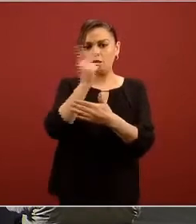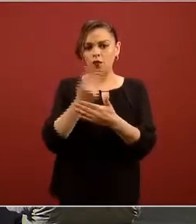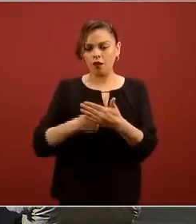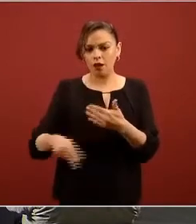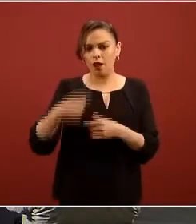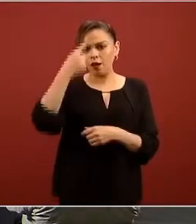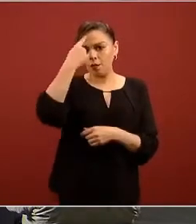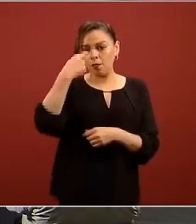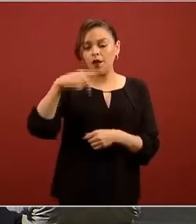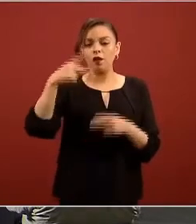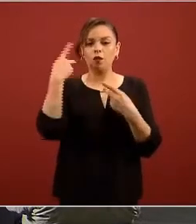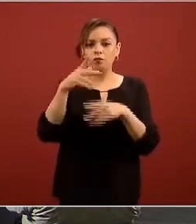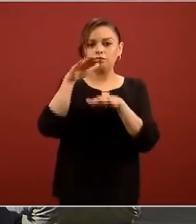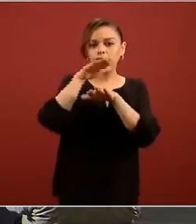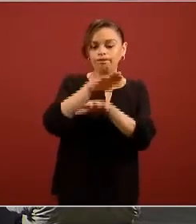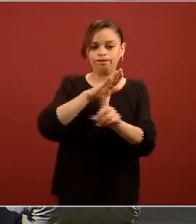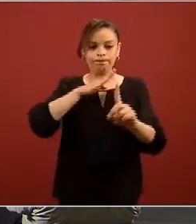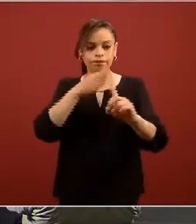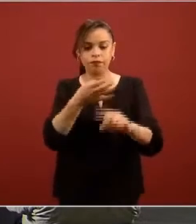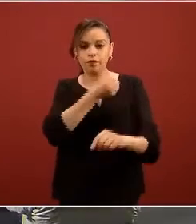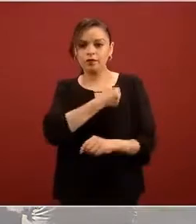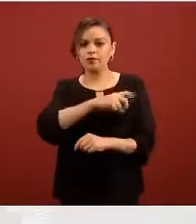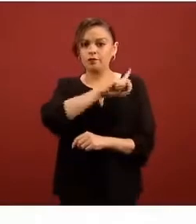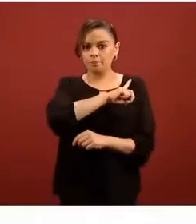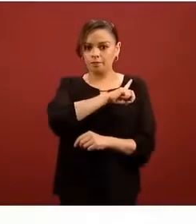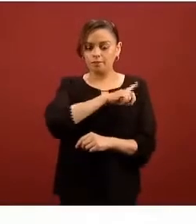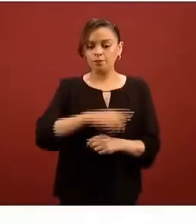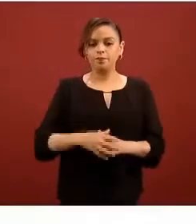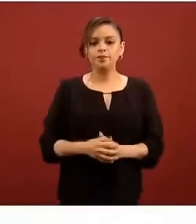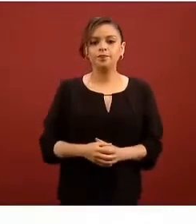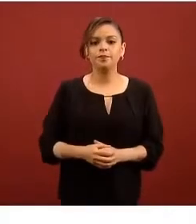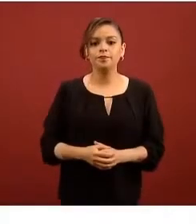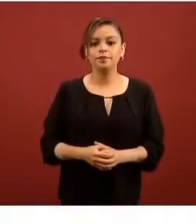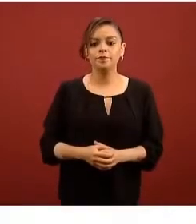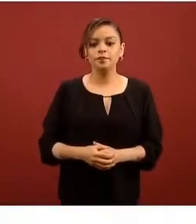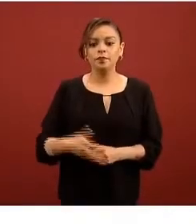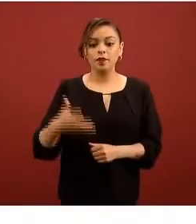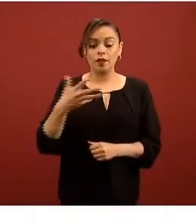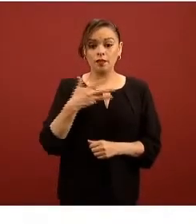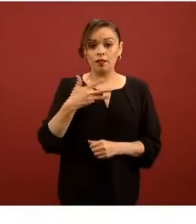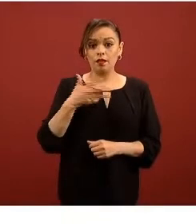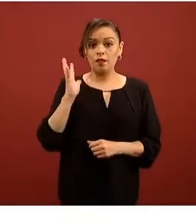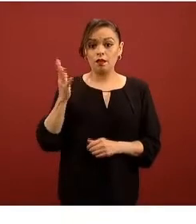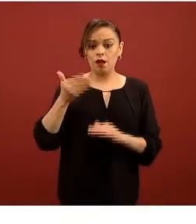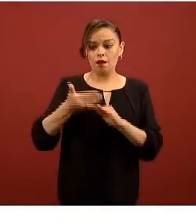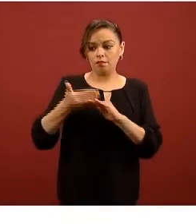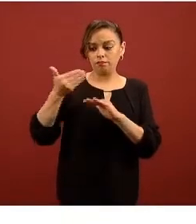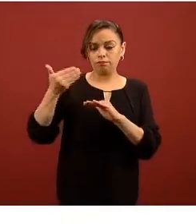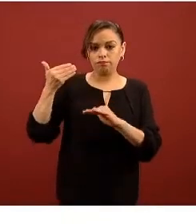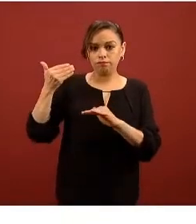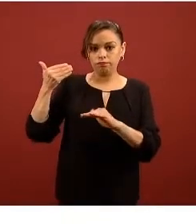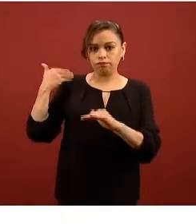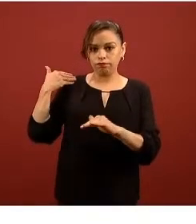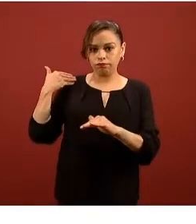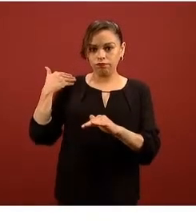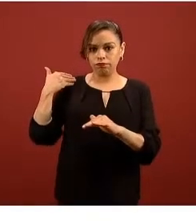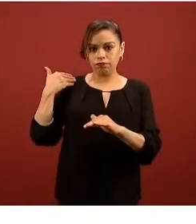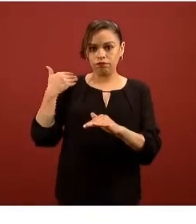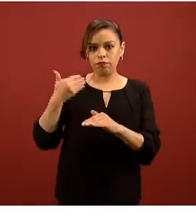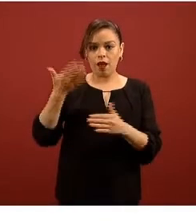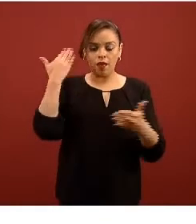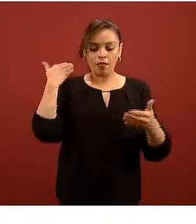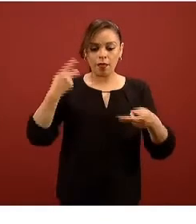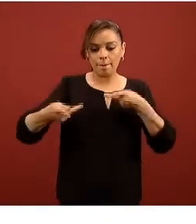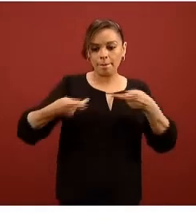ellos el de salud dentro del cual había ya organizados previo a esta emergencia el proyecto nacional de